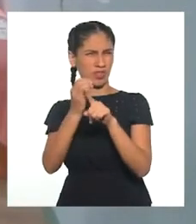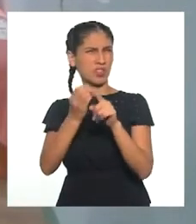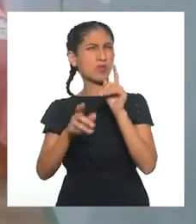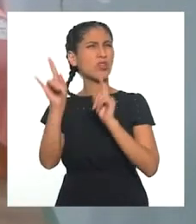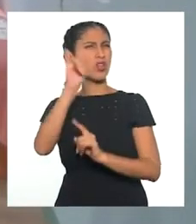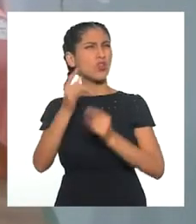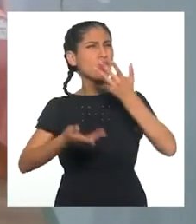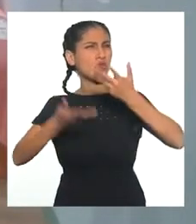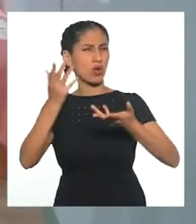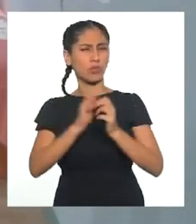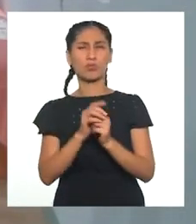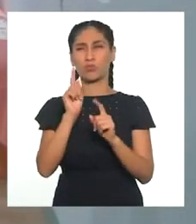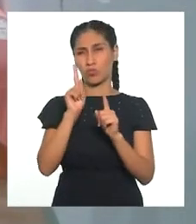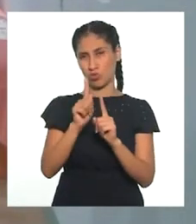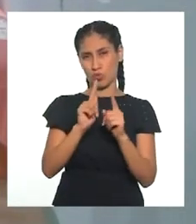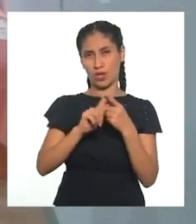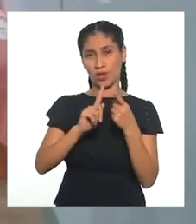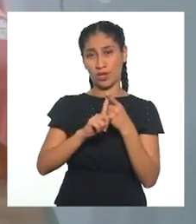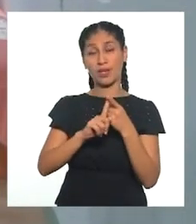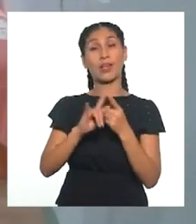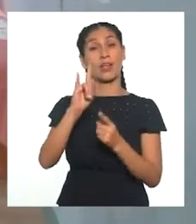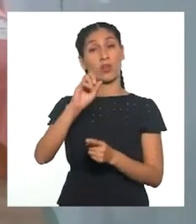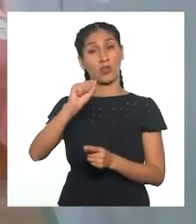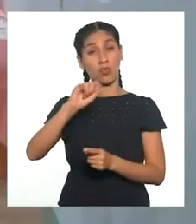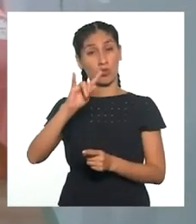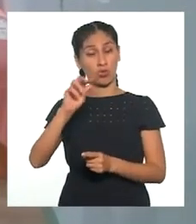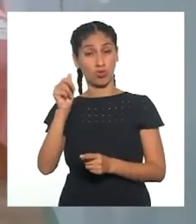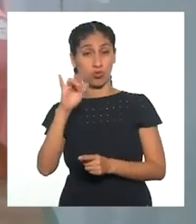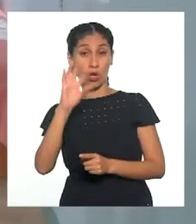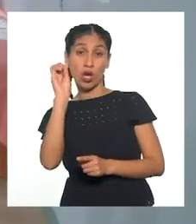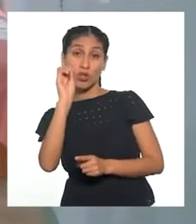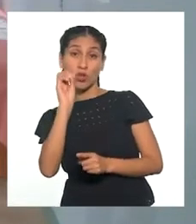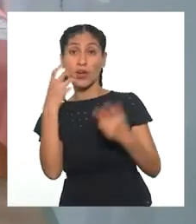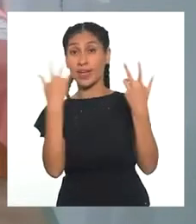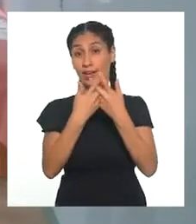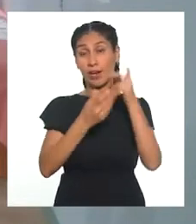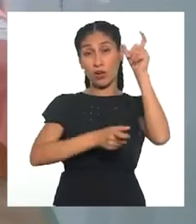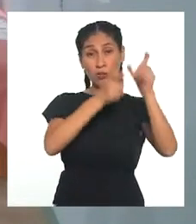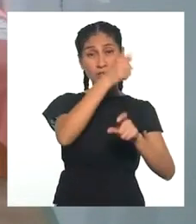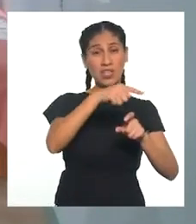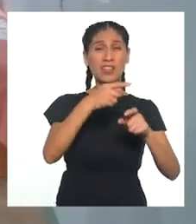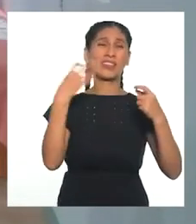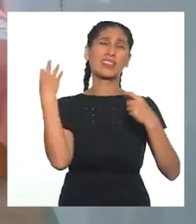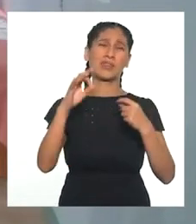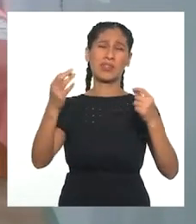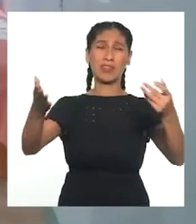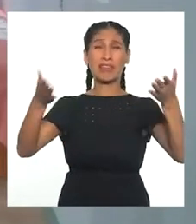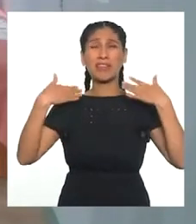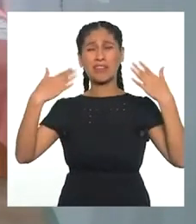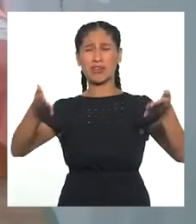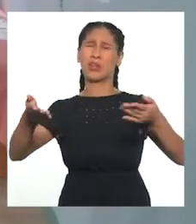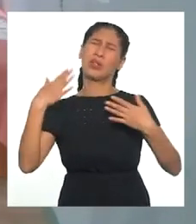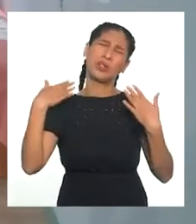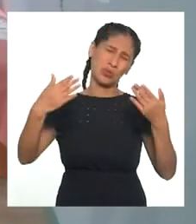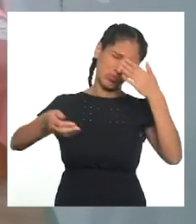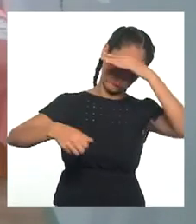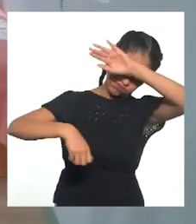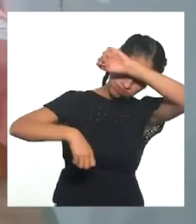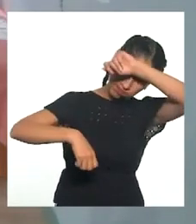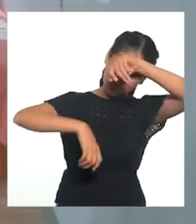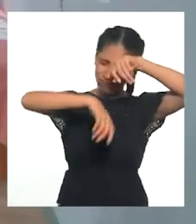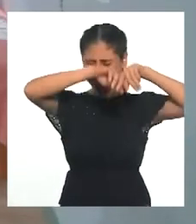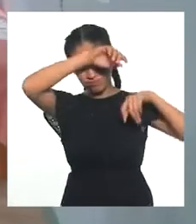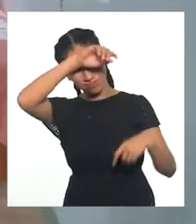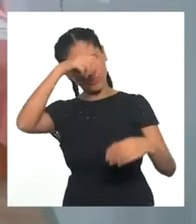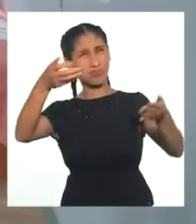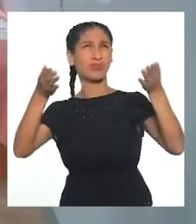El usuario serían las personas que sufren por el calor y buscan una solución comestible para combatirlo temporalmente.